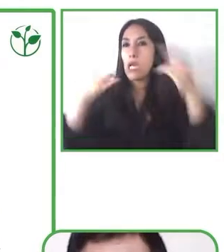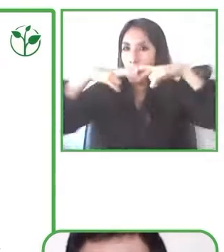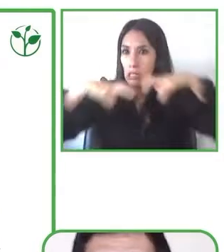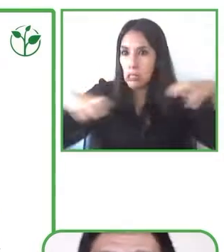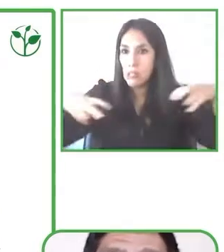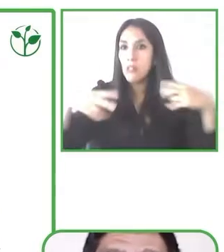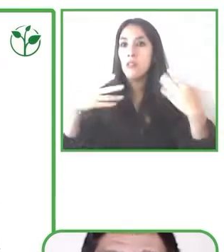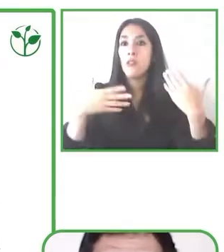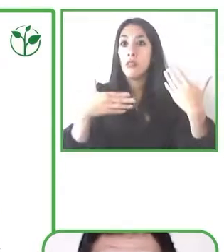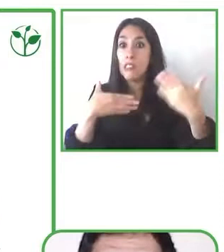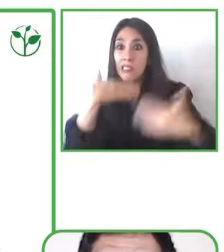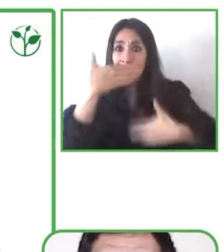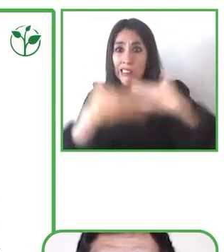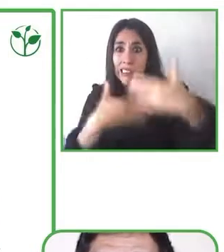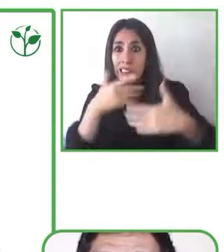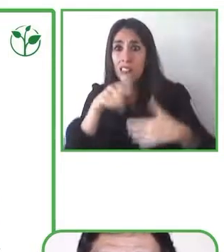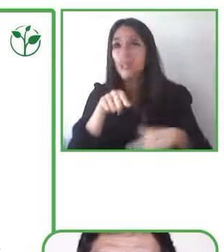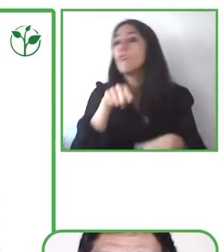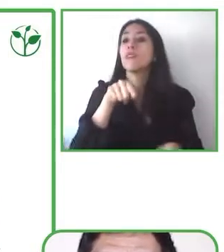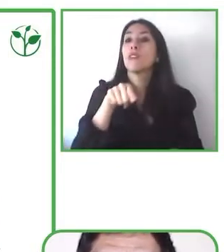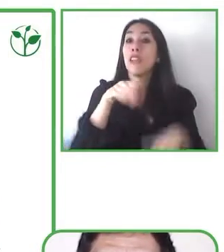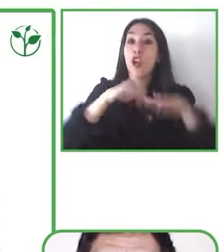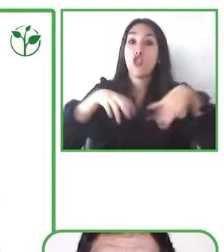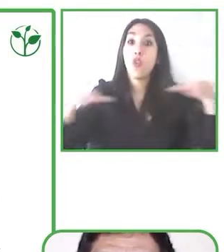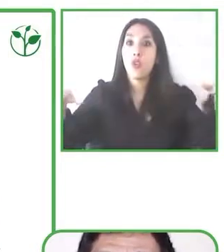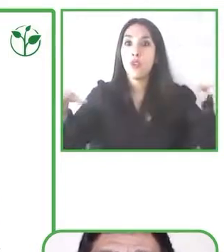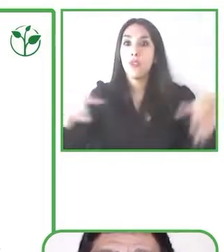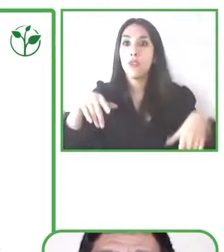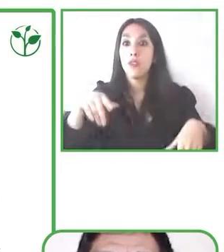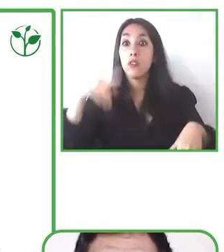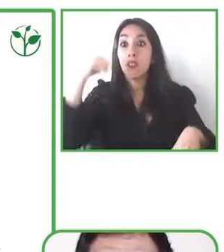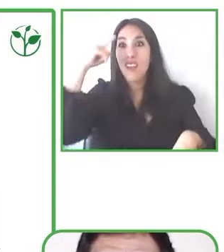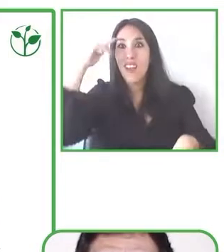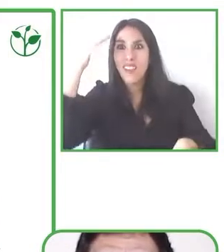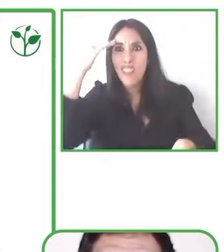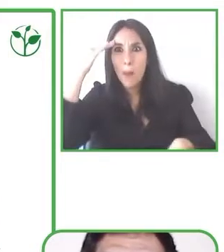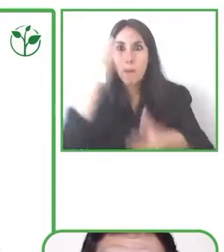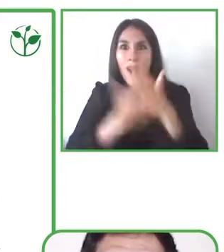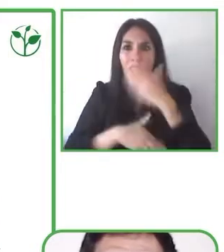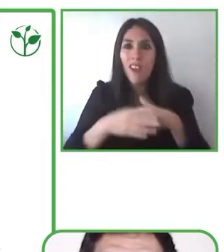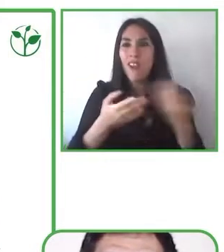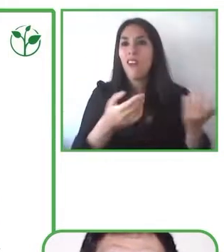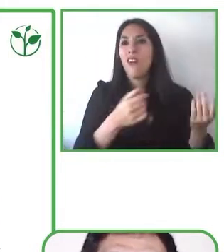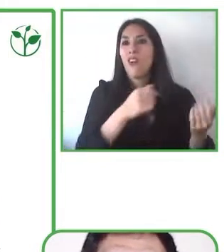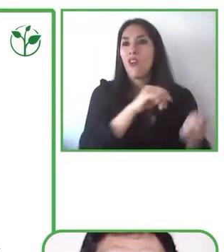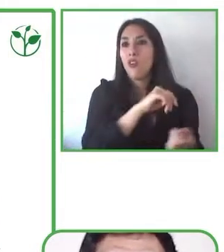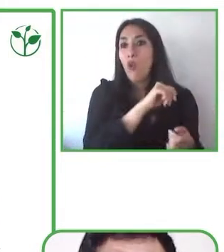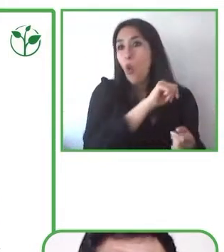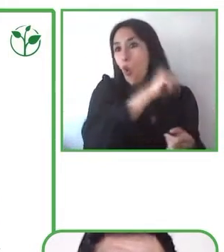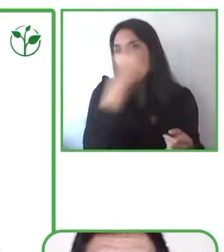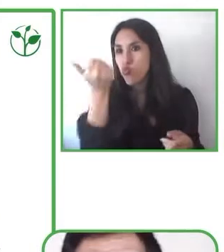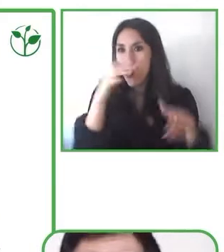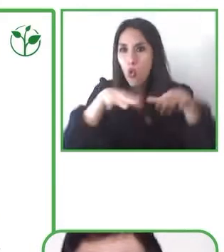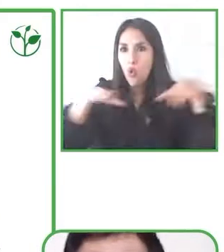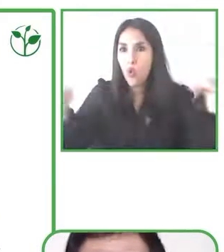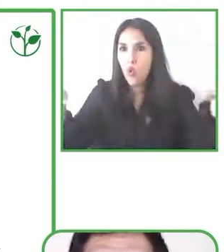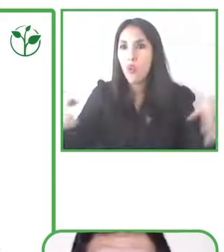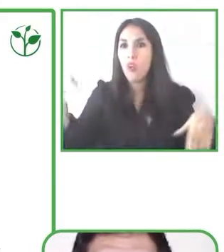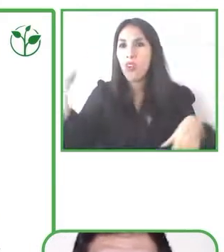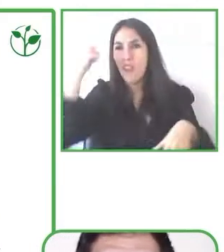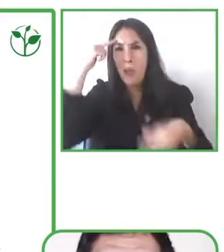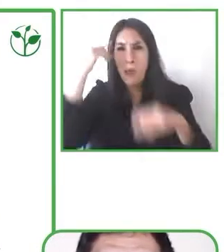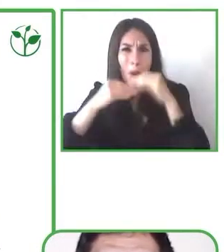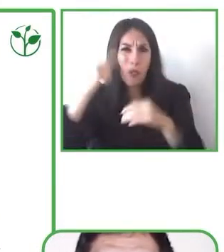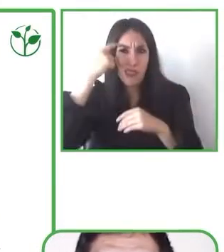y niños también con otro tipo de condiciones del desarrollo, siguen un patrón de desarrollo de habilidades lectoras similares a lo que ocurre